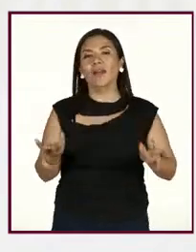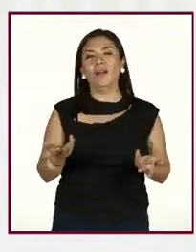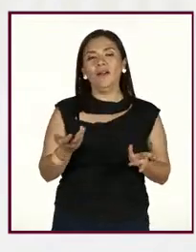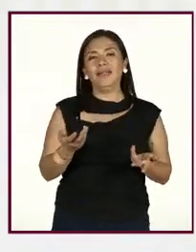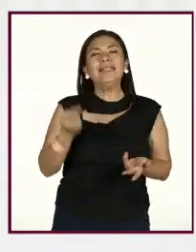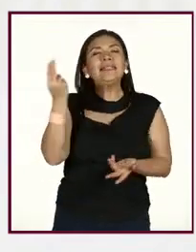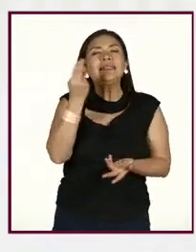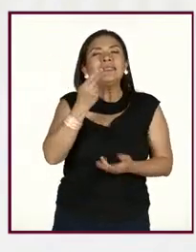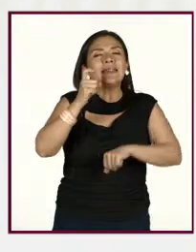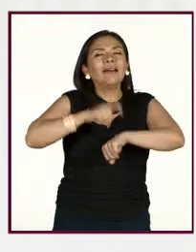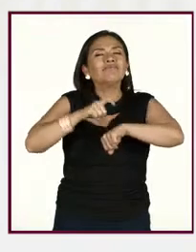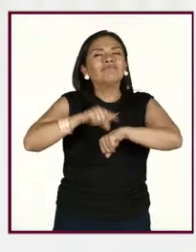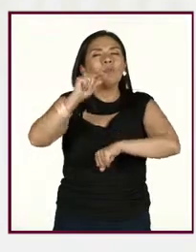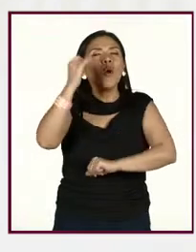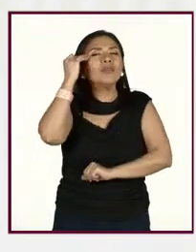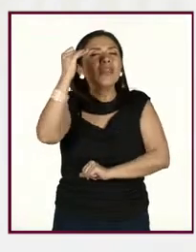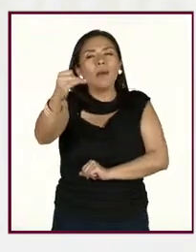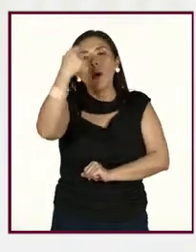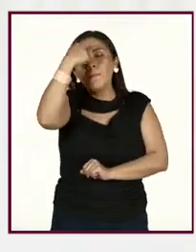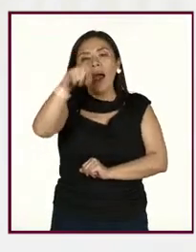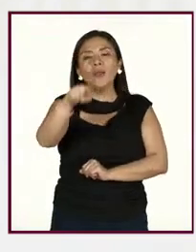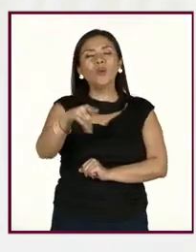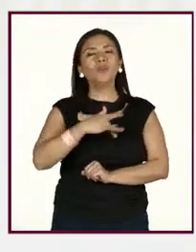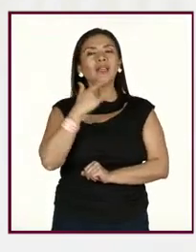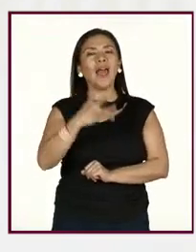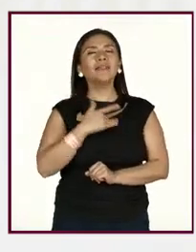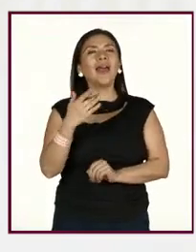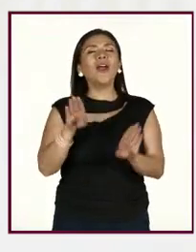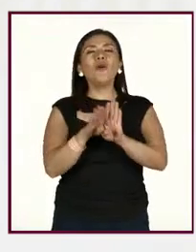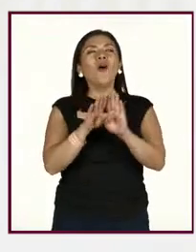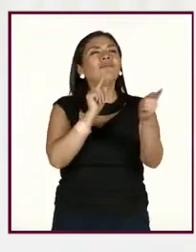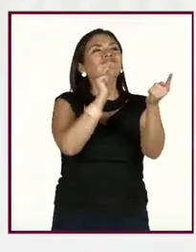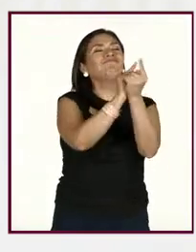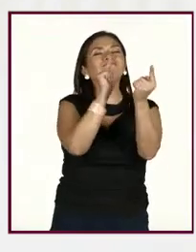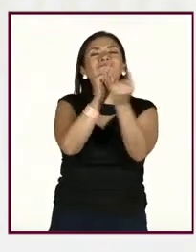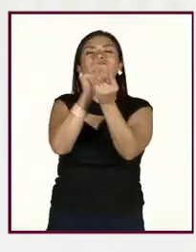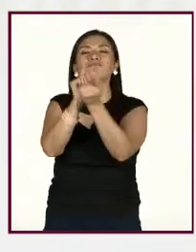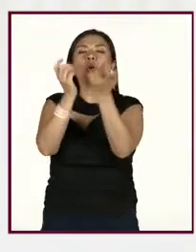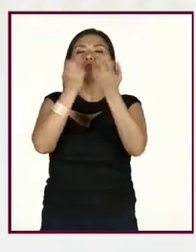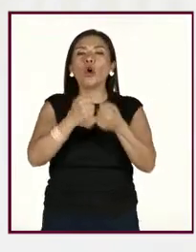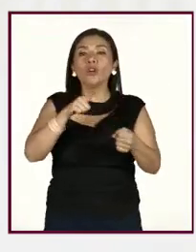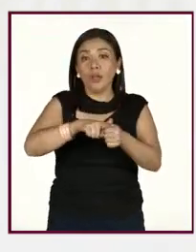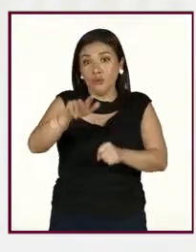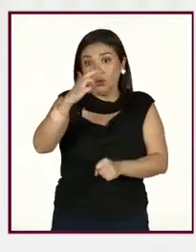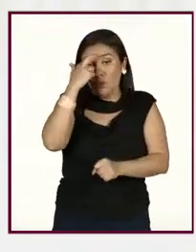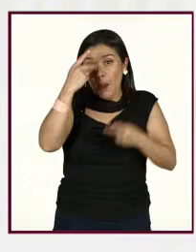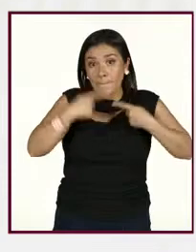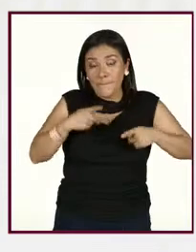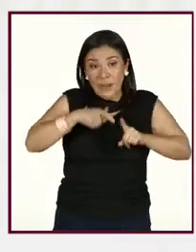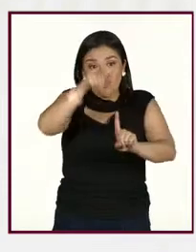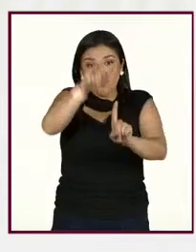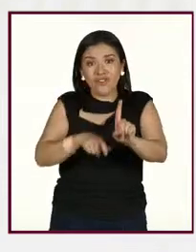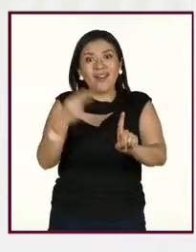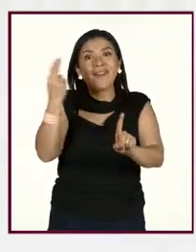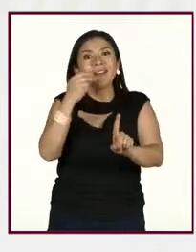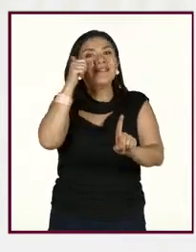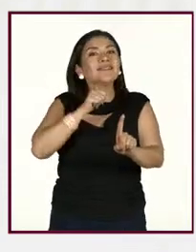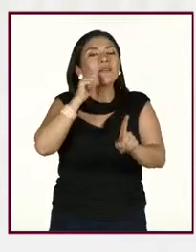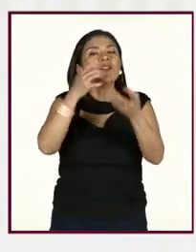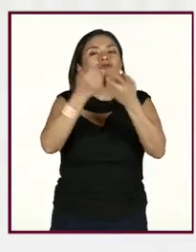Necesitamos tiempo también para esas conexiones sociales. Recordemos que somos seres sociales y que necesitamos